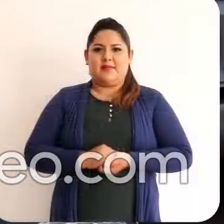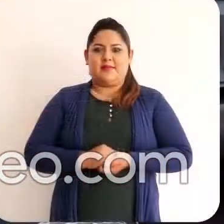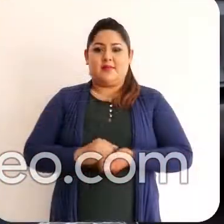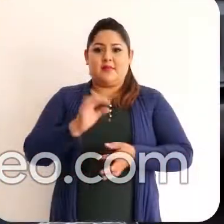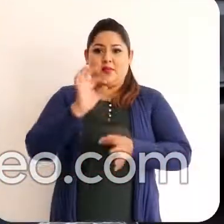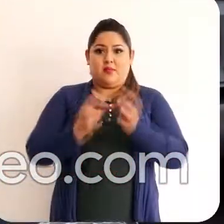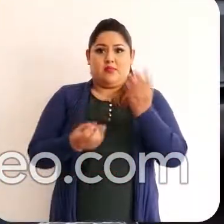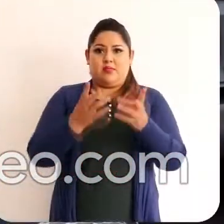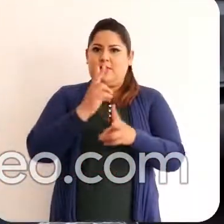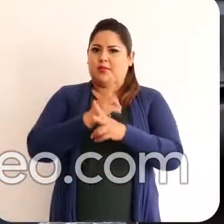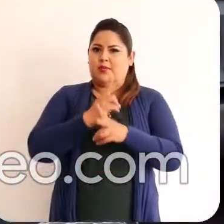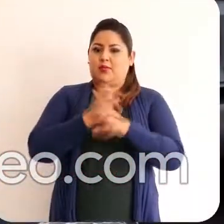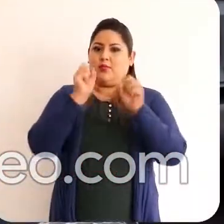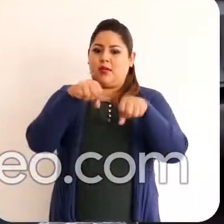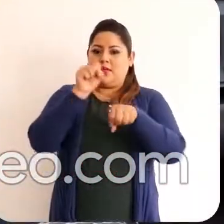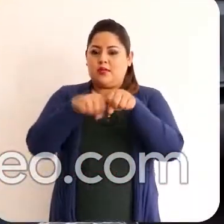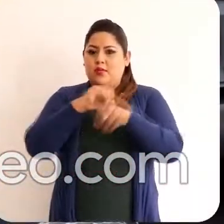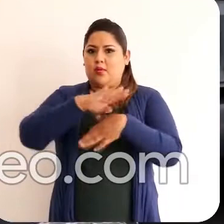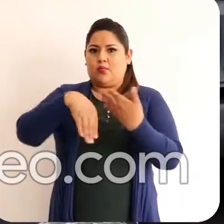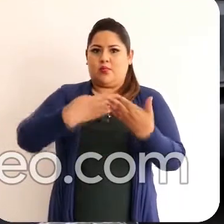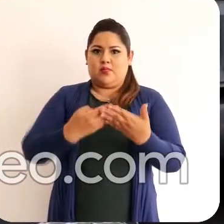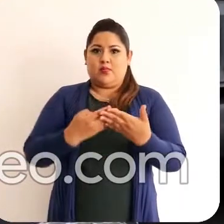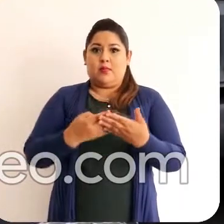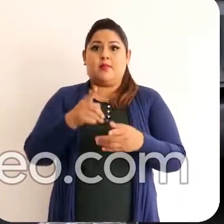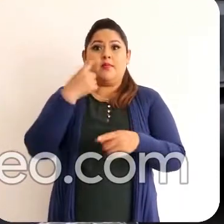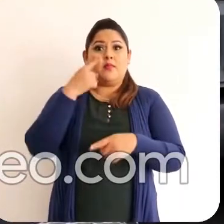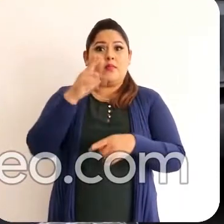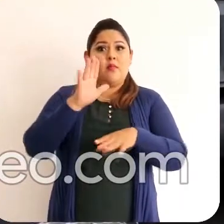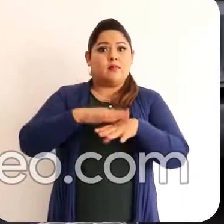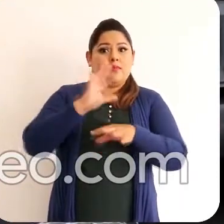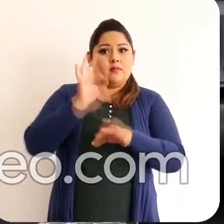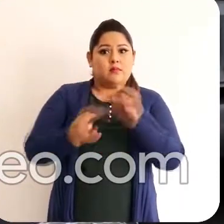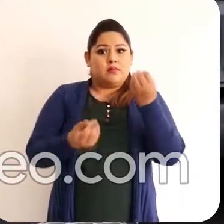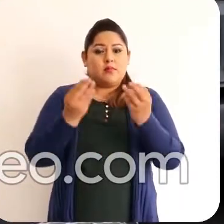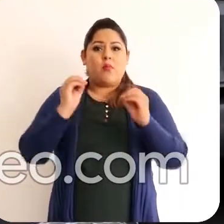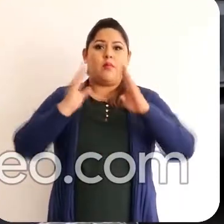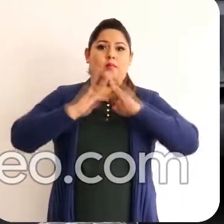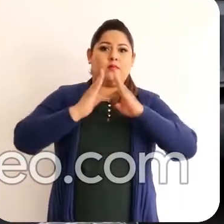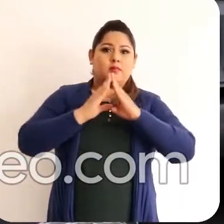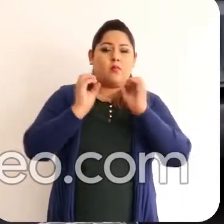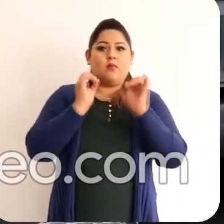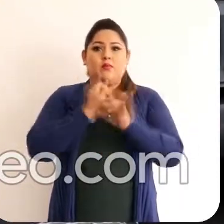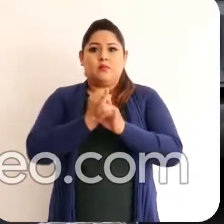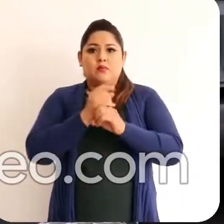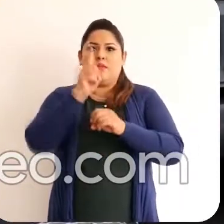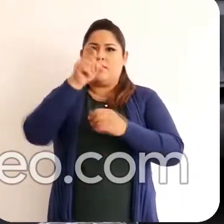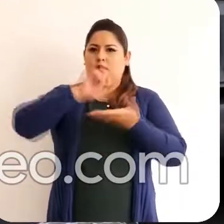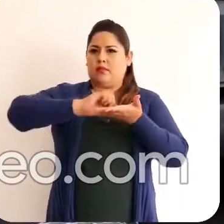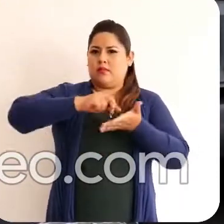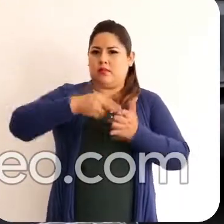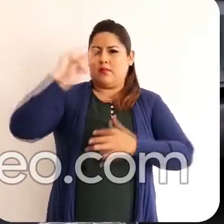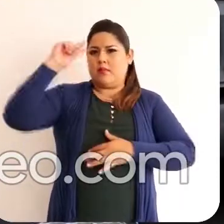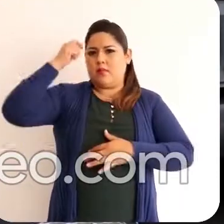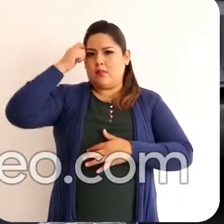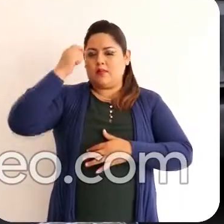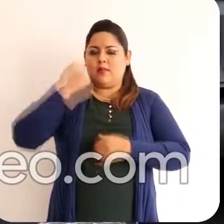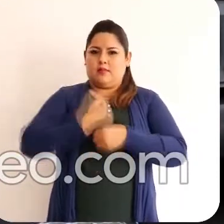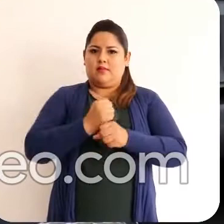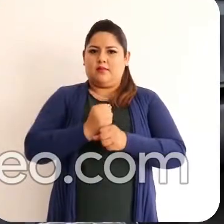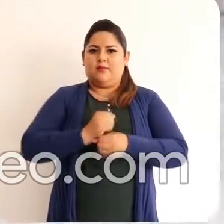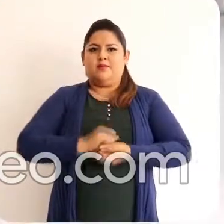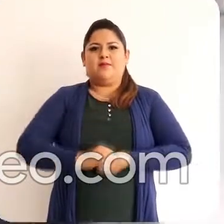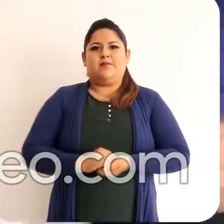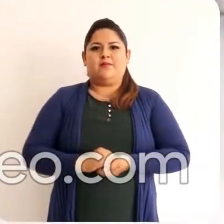El fuego es peligroso y destruye todo lo que esté a su paso Si estás en un incendio, en una casa o en un establecimiento, recuerda hacer lo siguiente